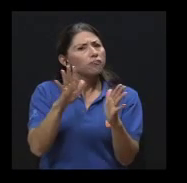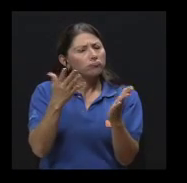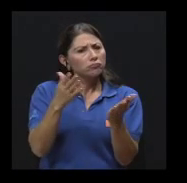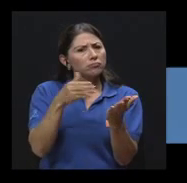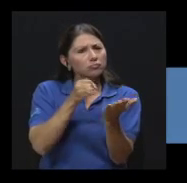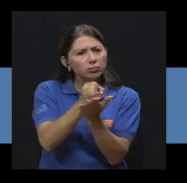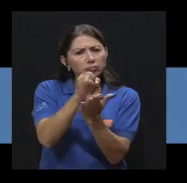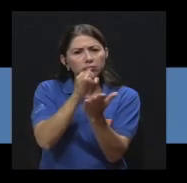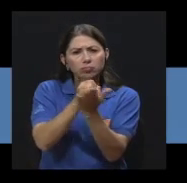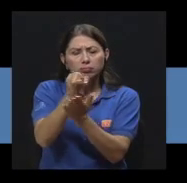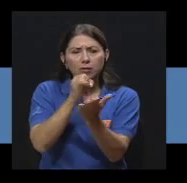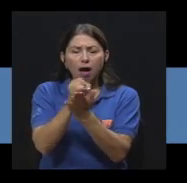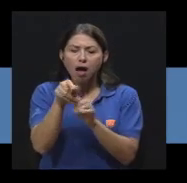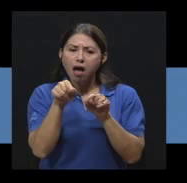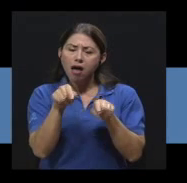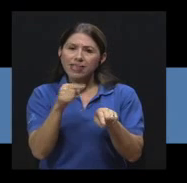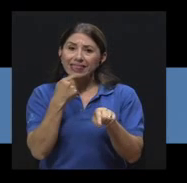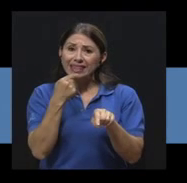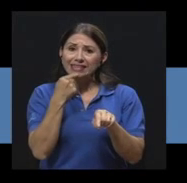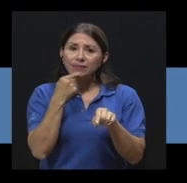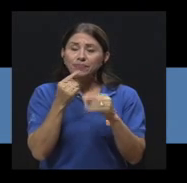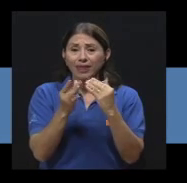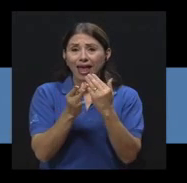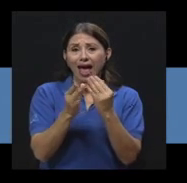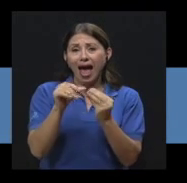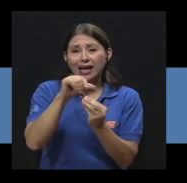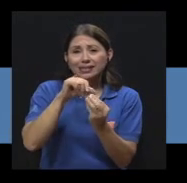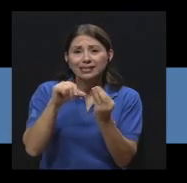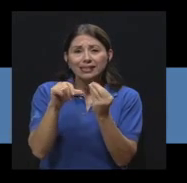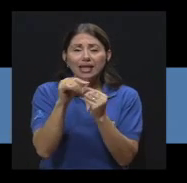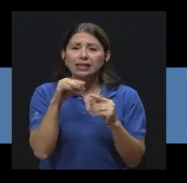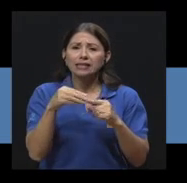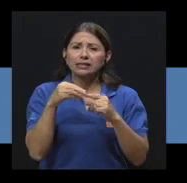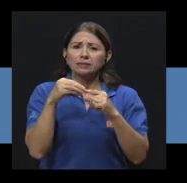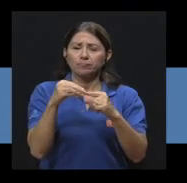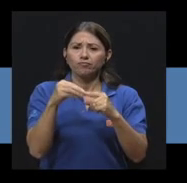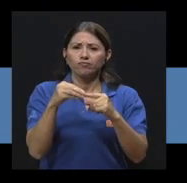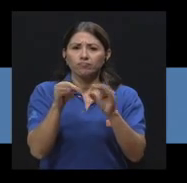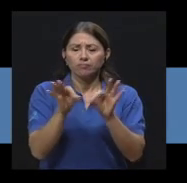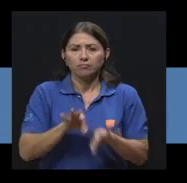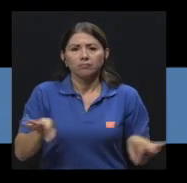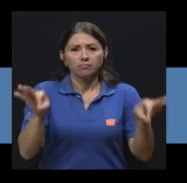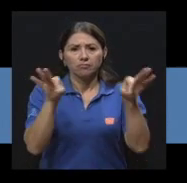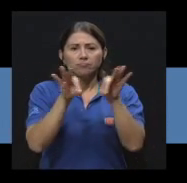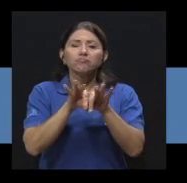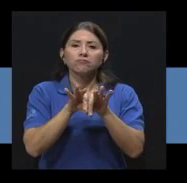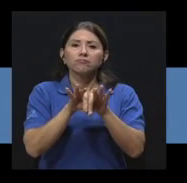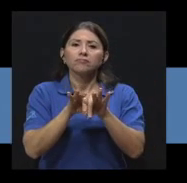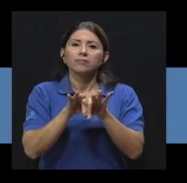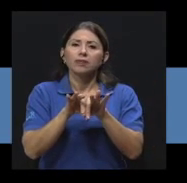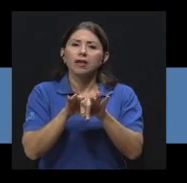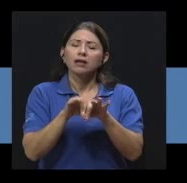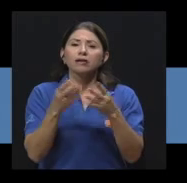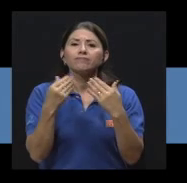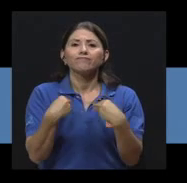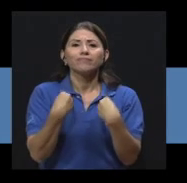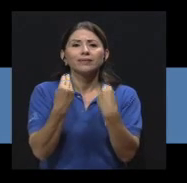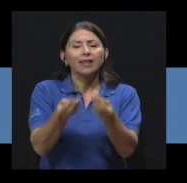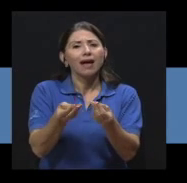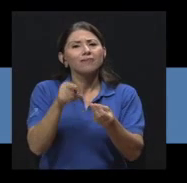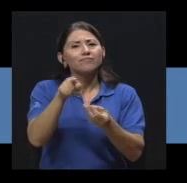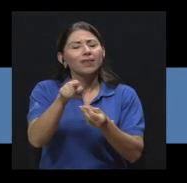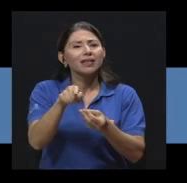investigaciones que sugieren que los aceites esenciales principalmente son los que aportan este